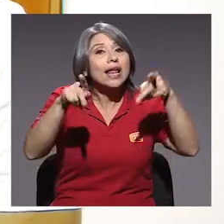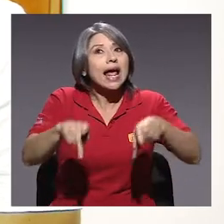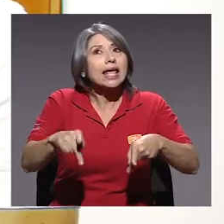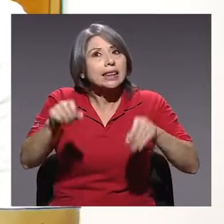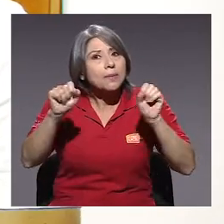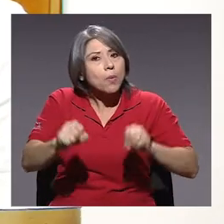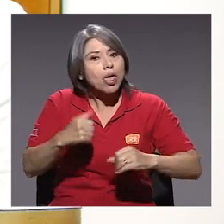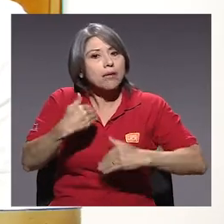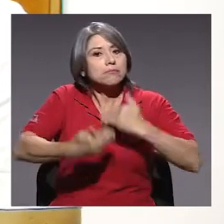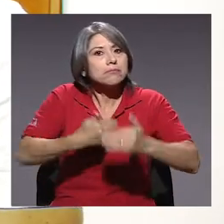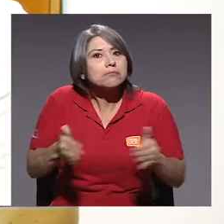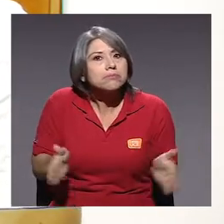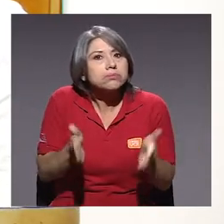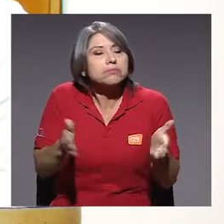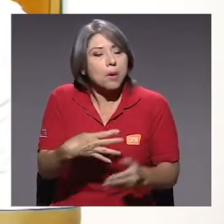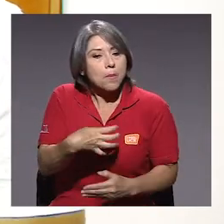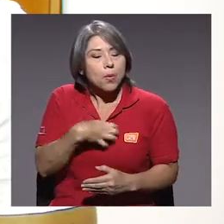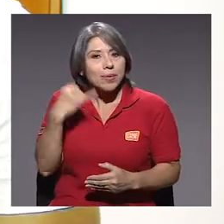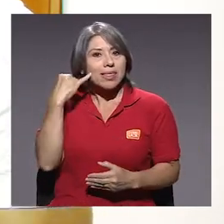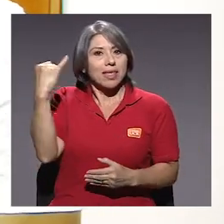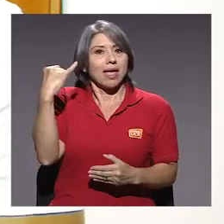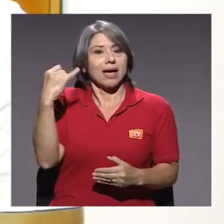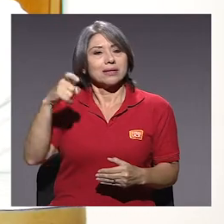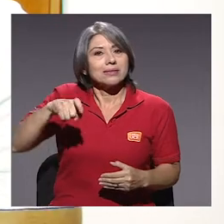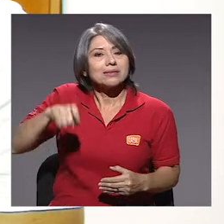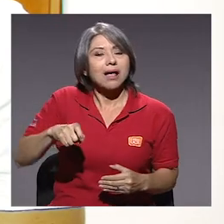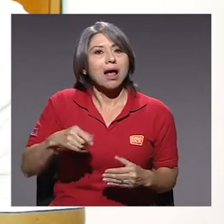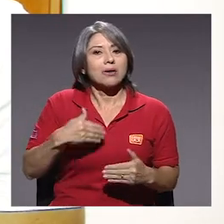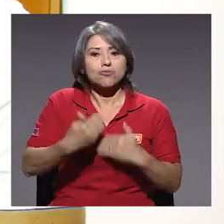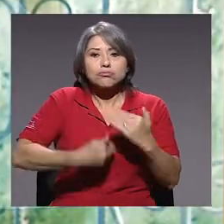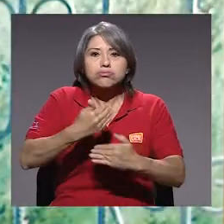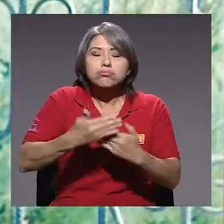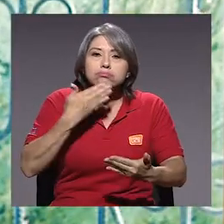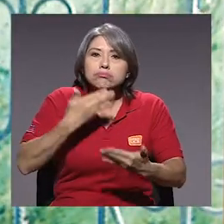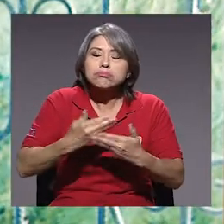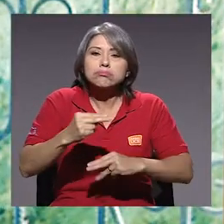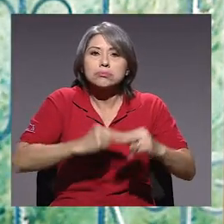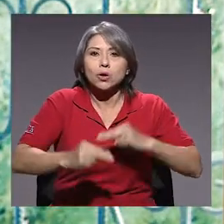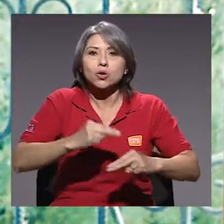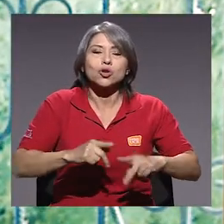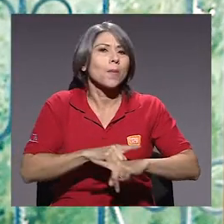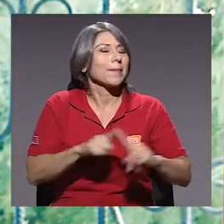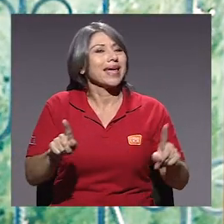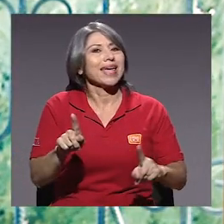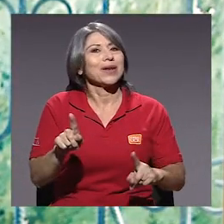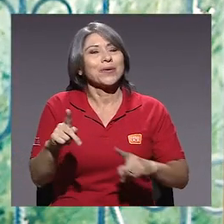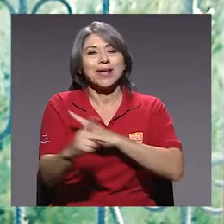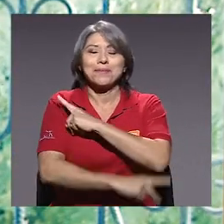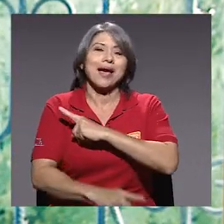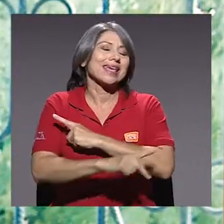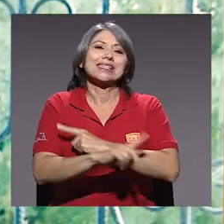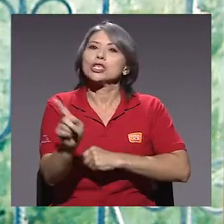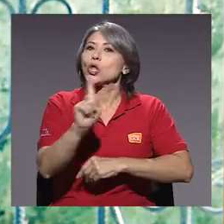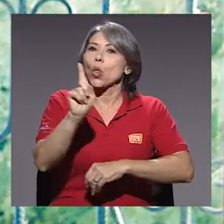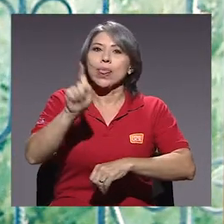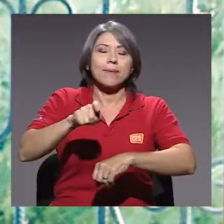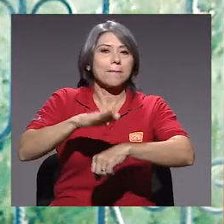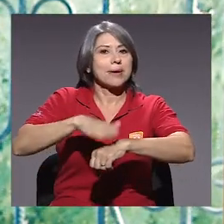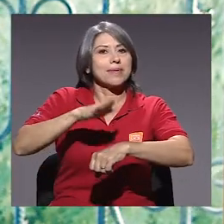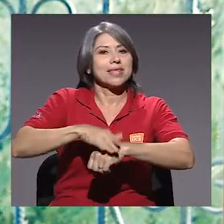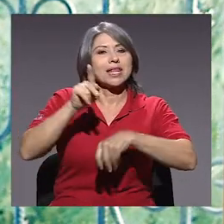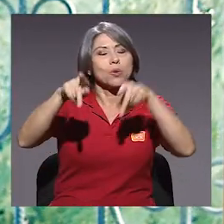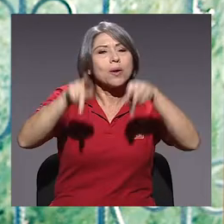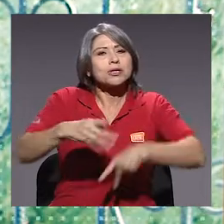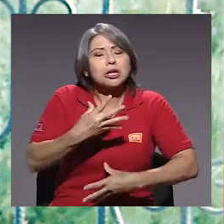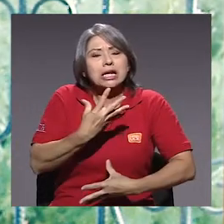gente invierta en su propia idea. Es necesario para validar que el negocio es bueno. Pero no deberíamos, el país no debería